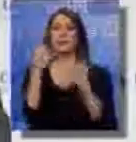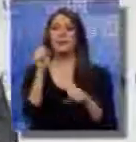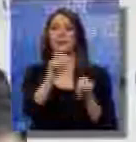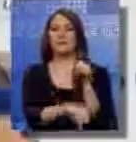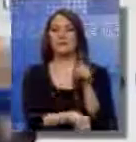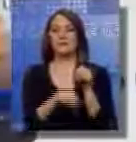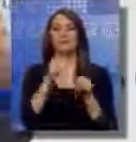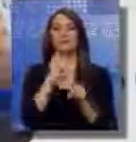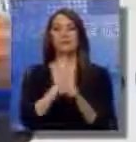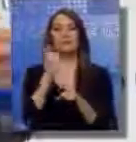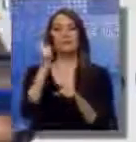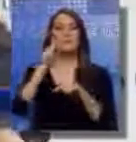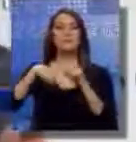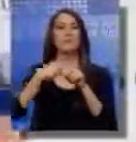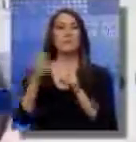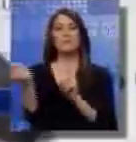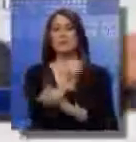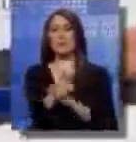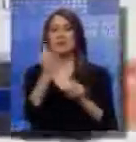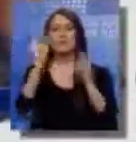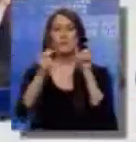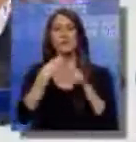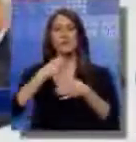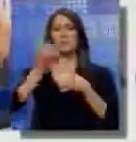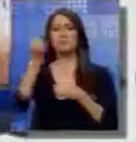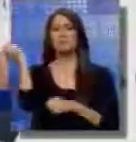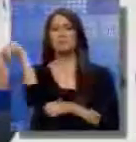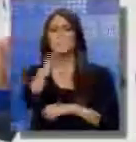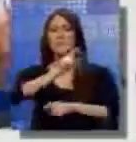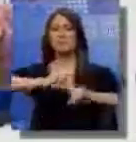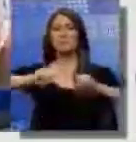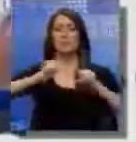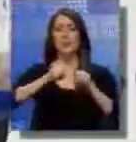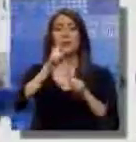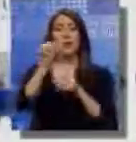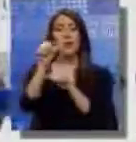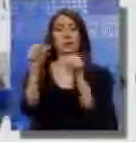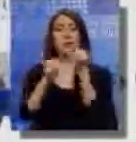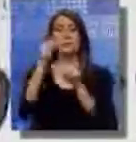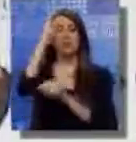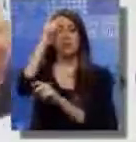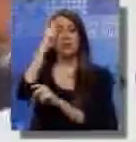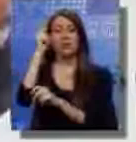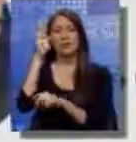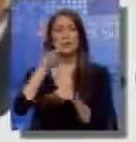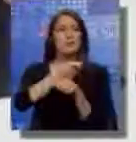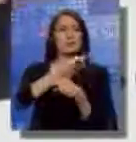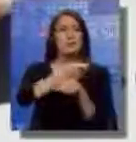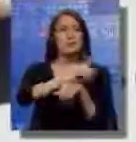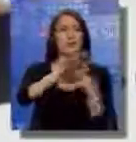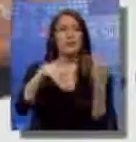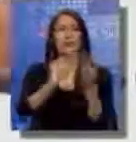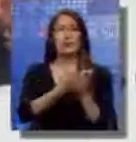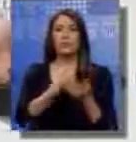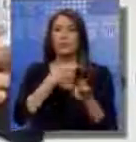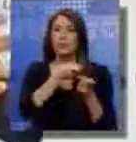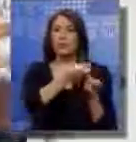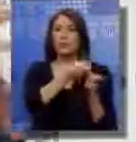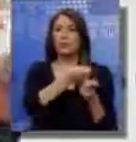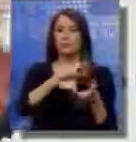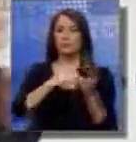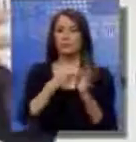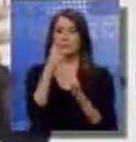tanto, se han recurrido a la violencia, hay cualquier cantidad de dinero. Tienen asesores extranjeros, mexicanos, etcétera, que tratan de generar